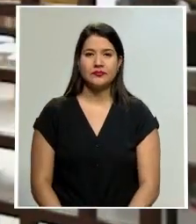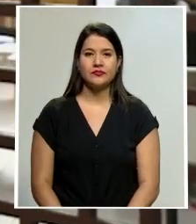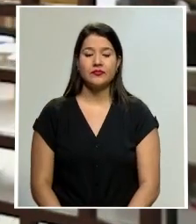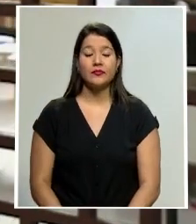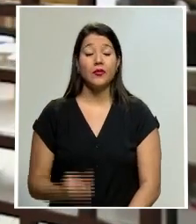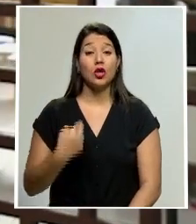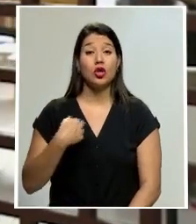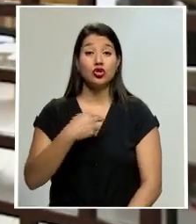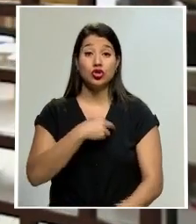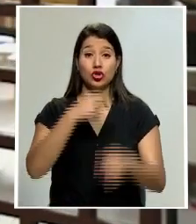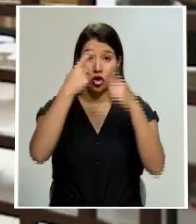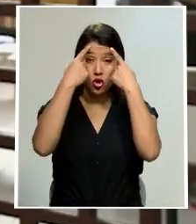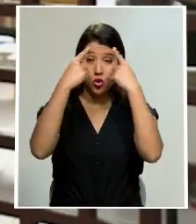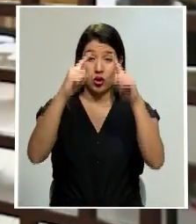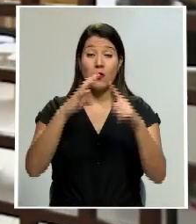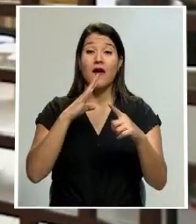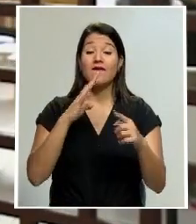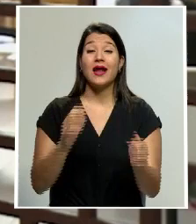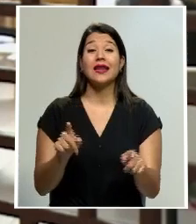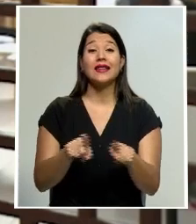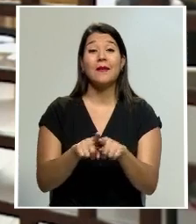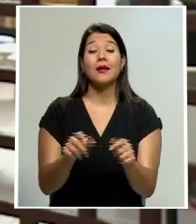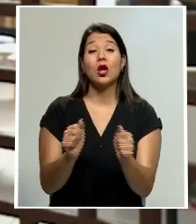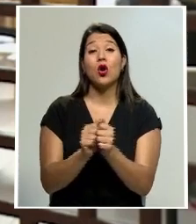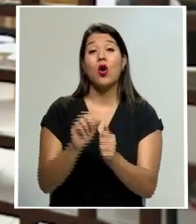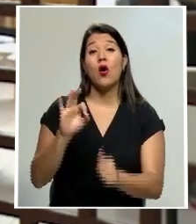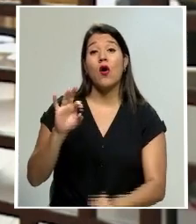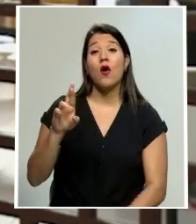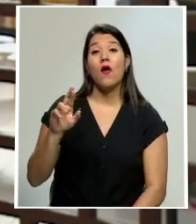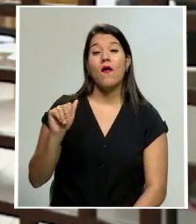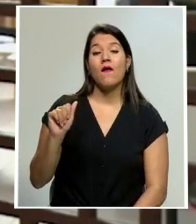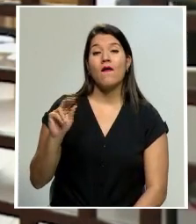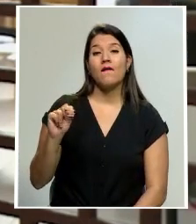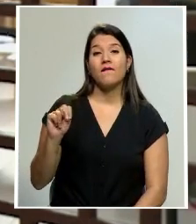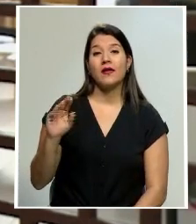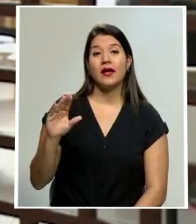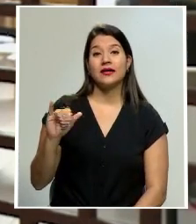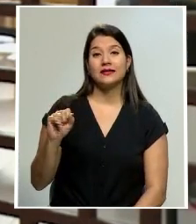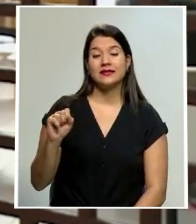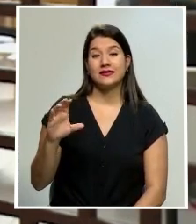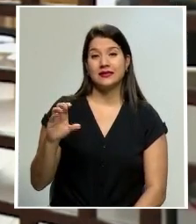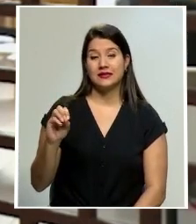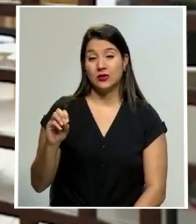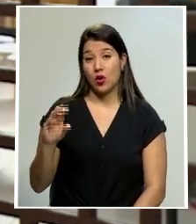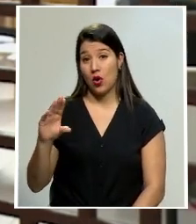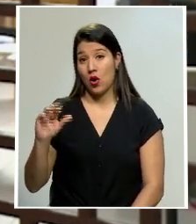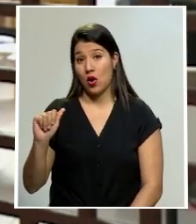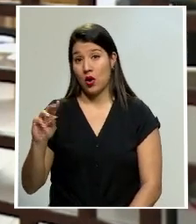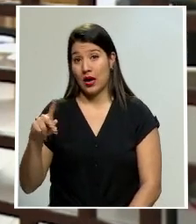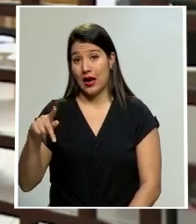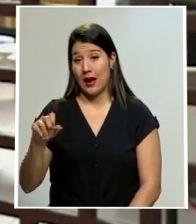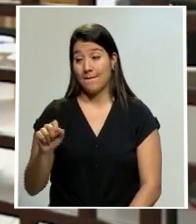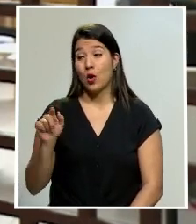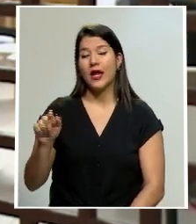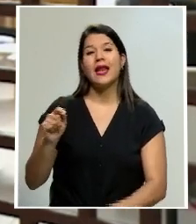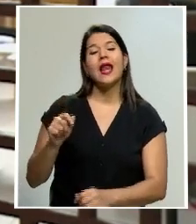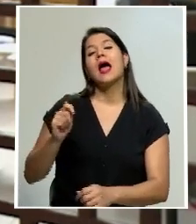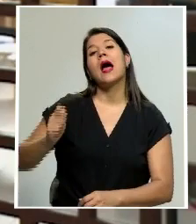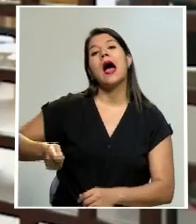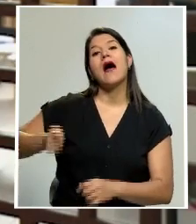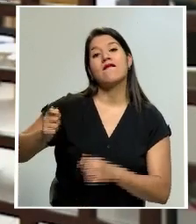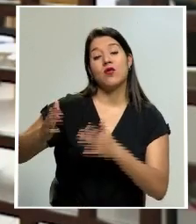Logramos también conversar con don Francisco Campos, él es abogado defensor de tanto de la empresa MECO como de la empresa H. Solís.